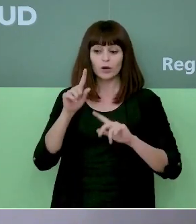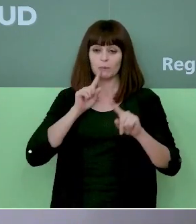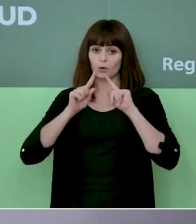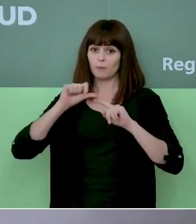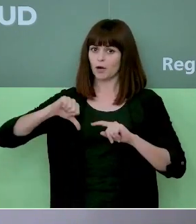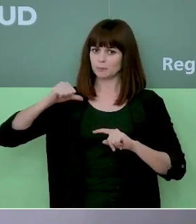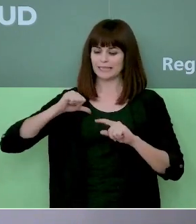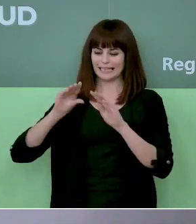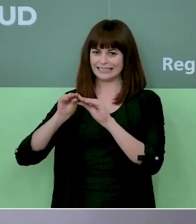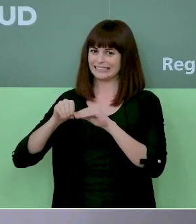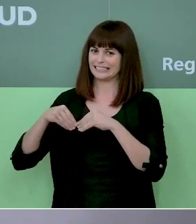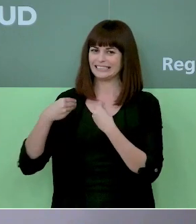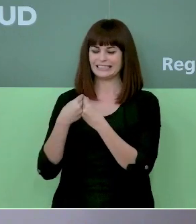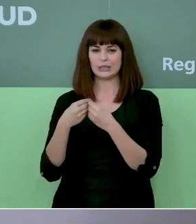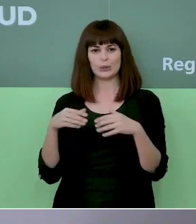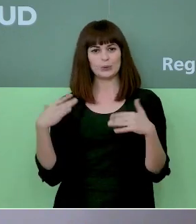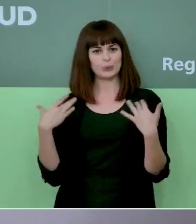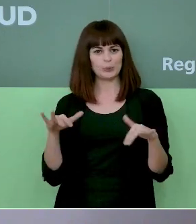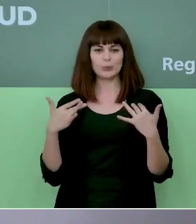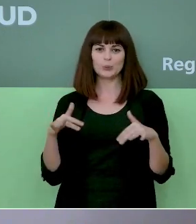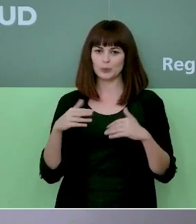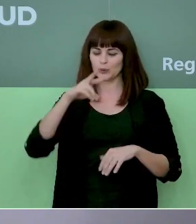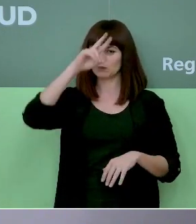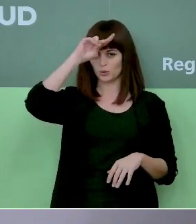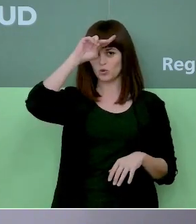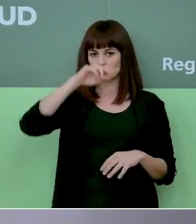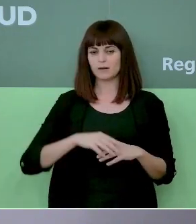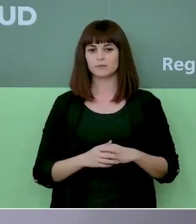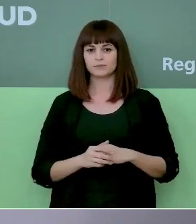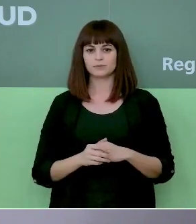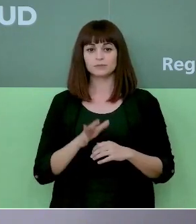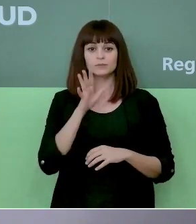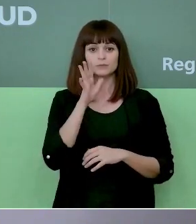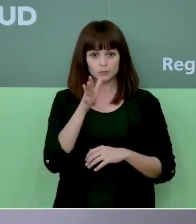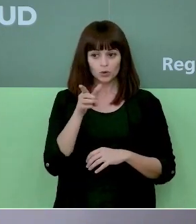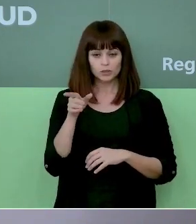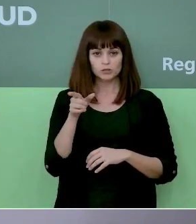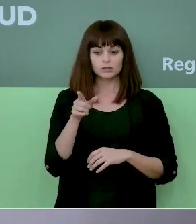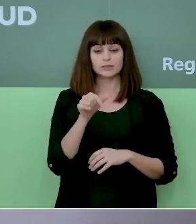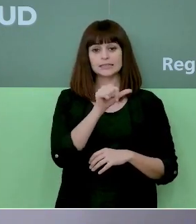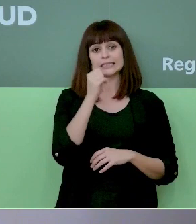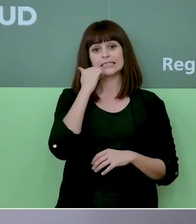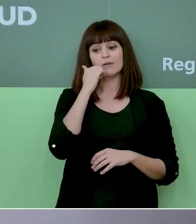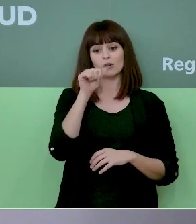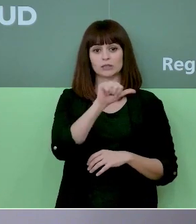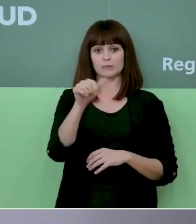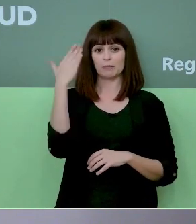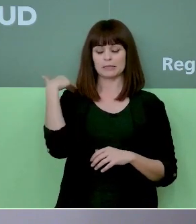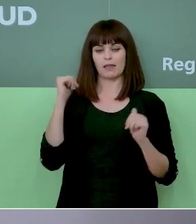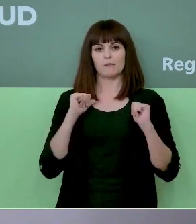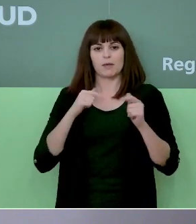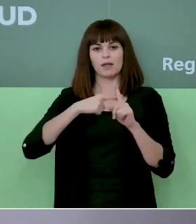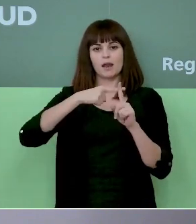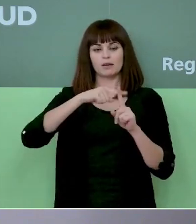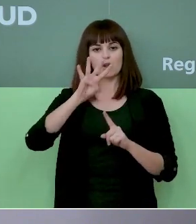que registramos en nuestros hospitales continúa siendo muy preocupante. Por este motivo, activó el pasado sábado el nivel 4 del Plan de